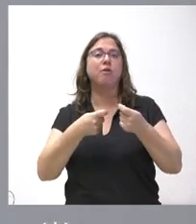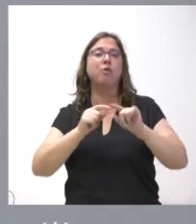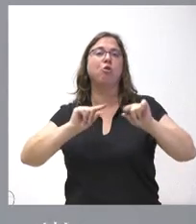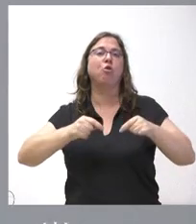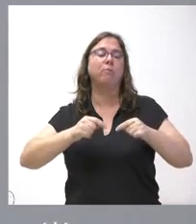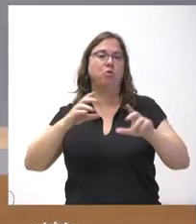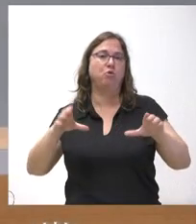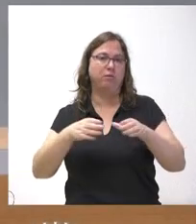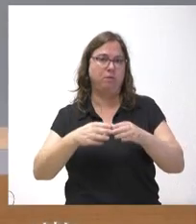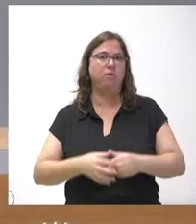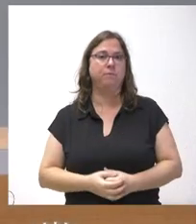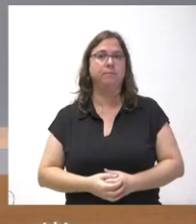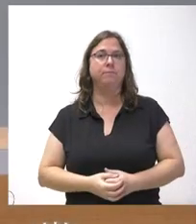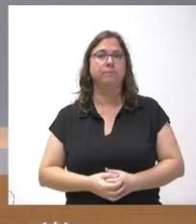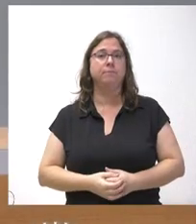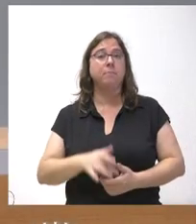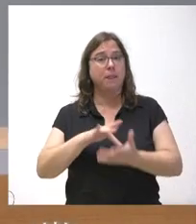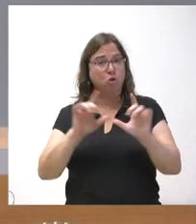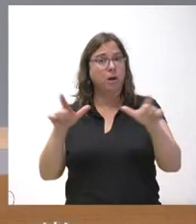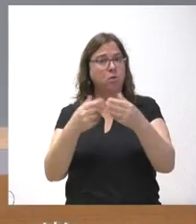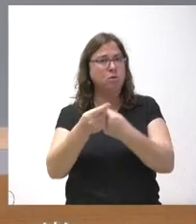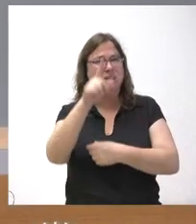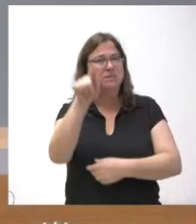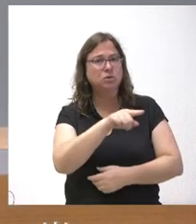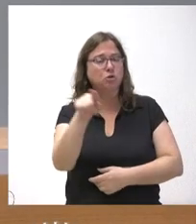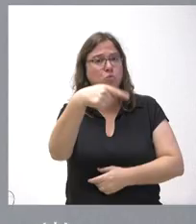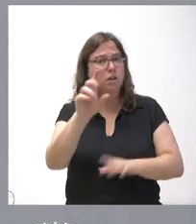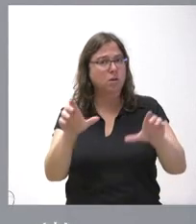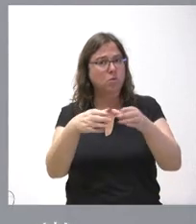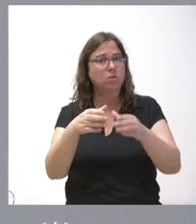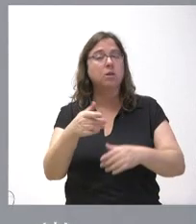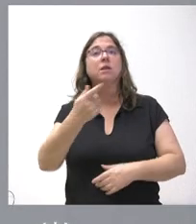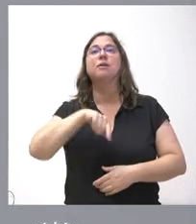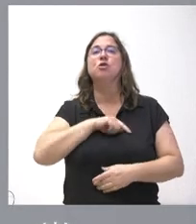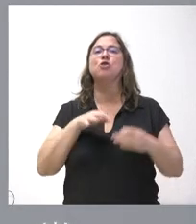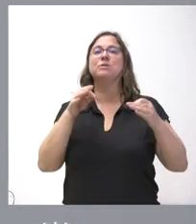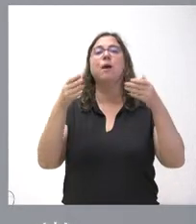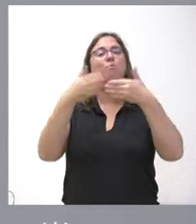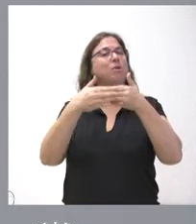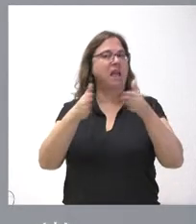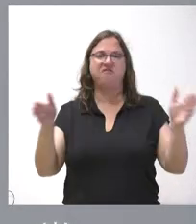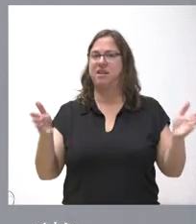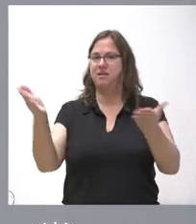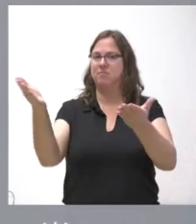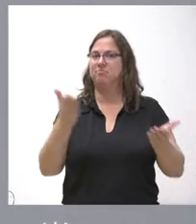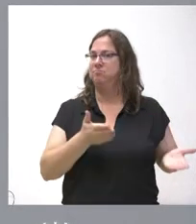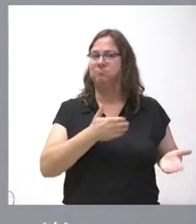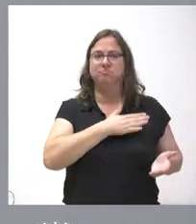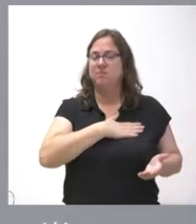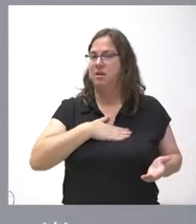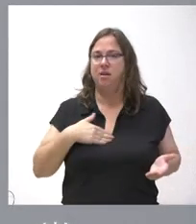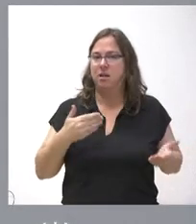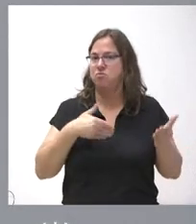colectivos. ¿Se han reunido con ellos? Es que no me ha quedado claro. Pues nosotros estamos siempre con las puertas abiertas disponibles a podernos